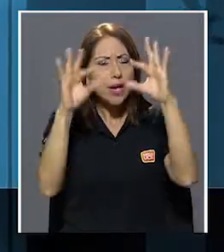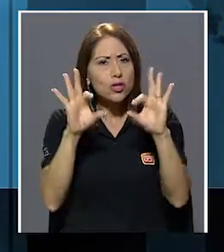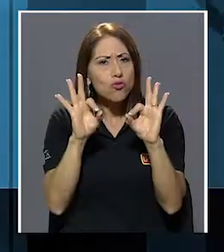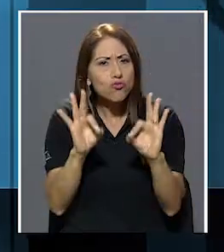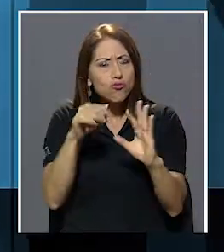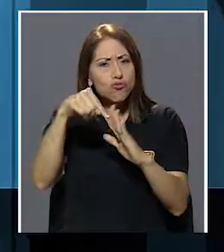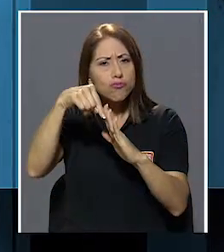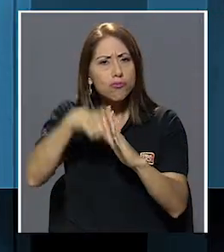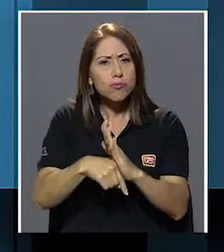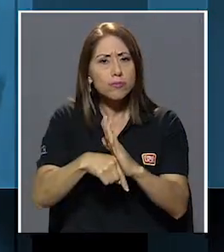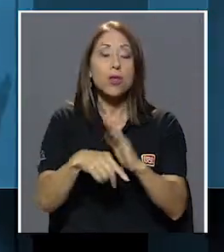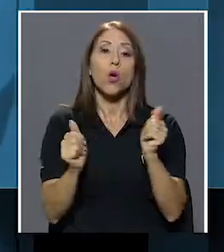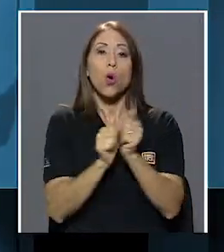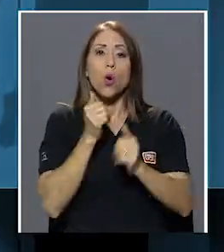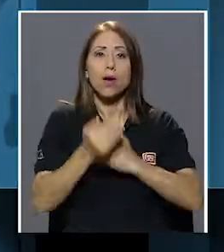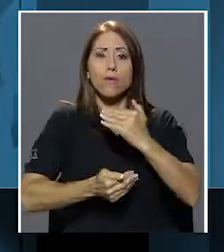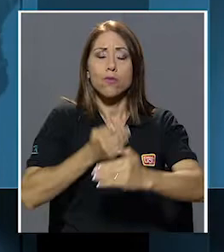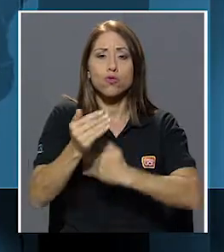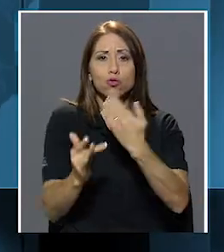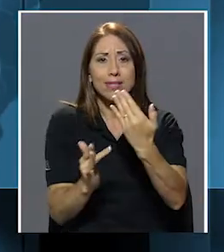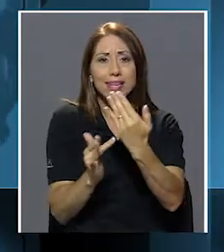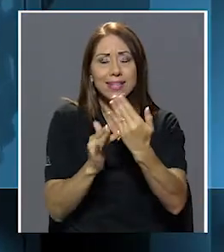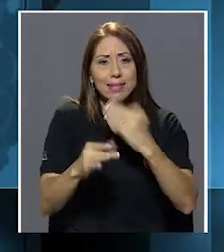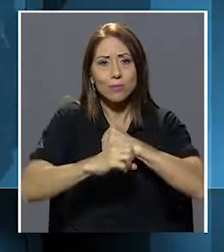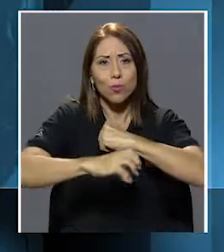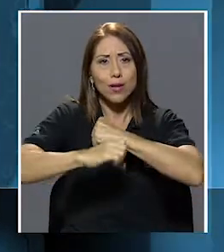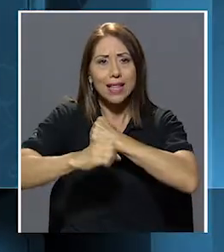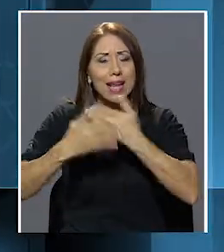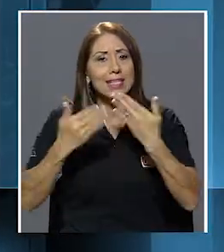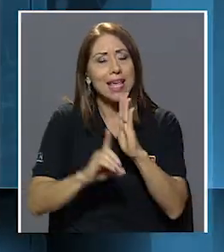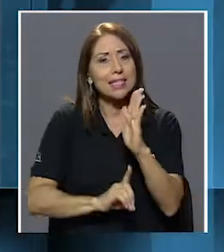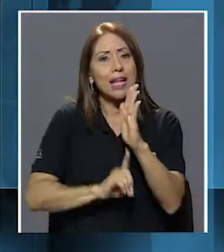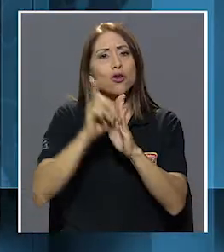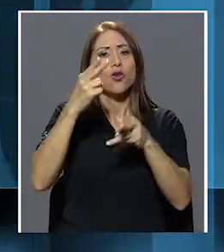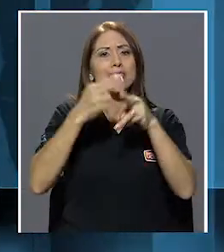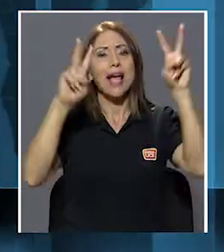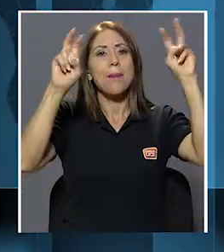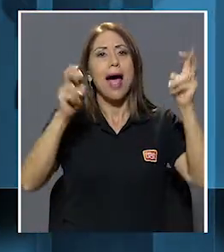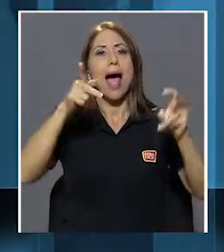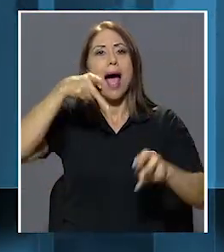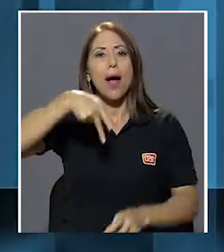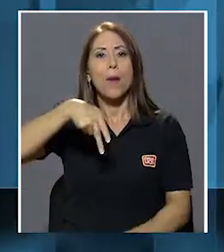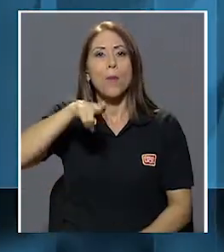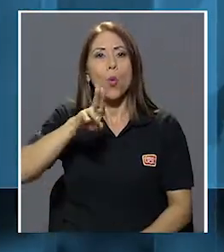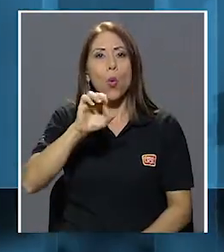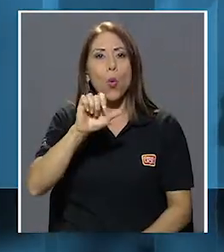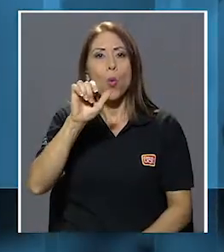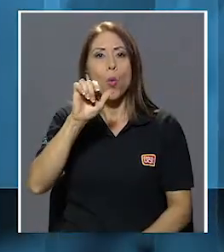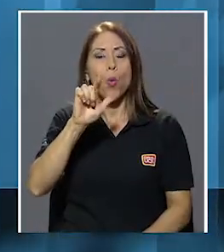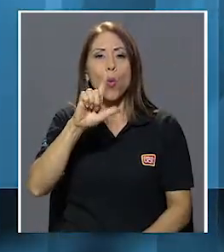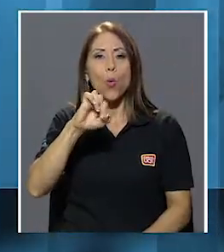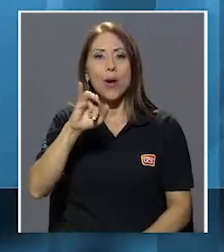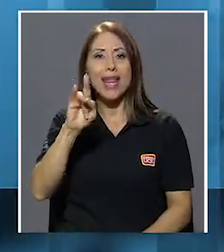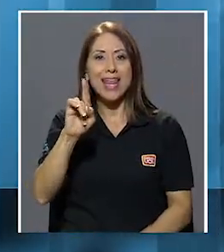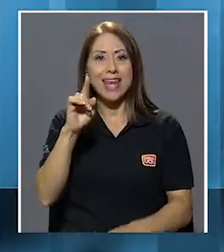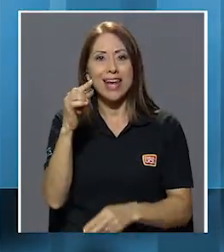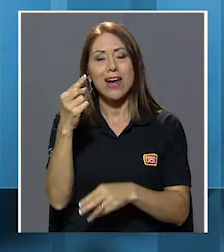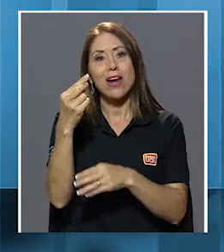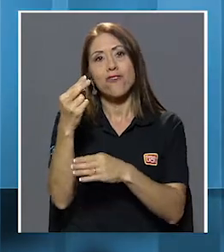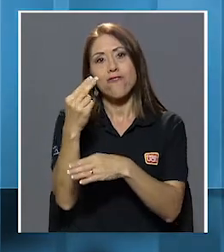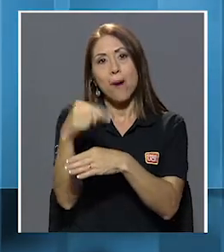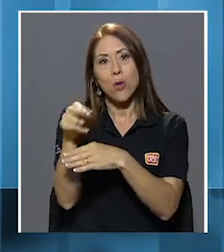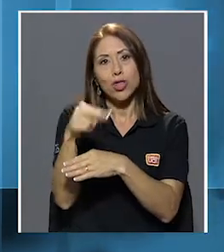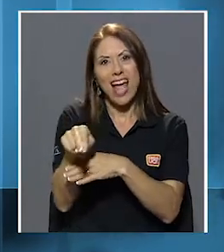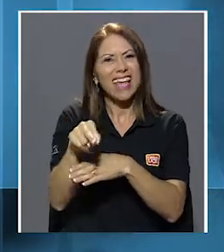consumiendo. Con la evolución de las técnicas publicitarias, se llegó a desarrollar el llamado public reportaje. En el public